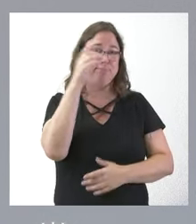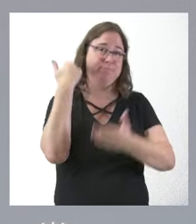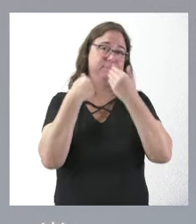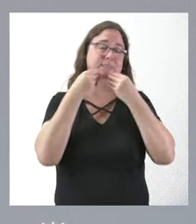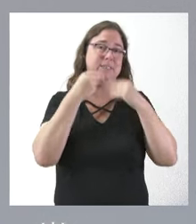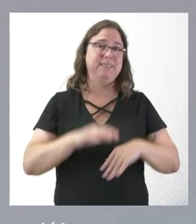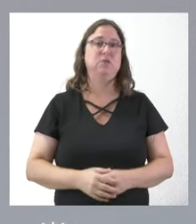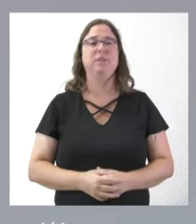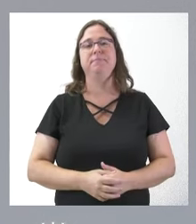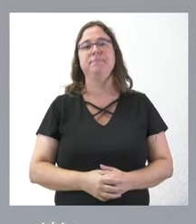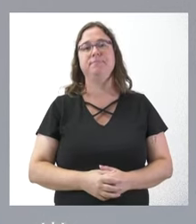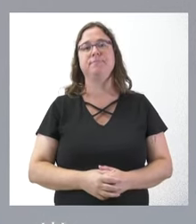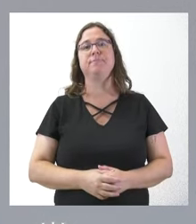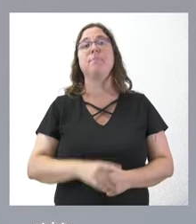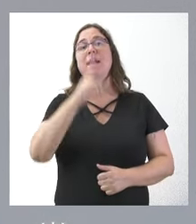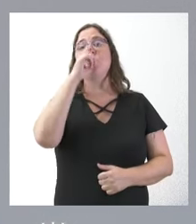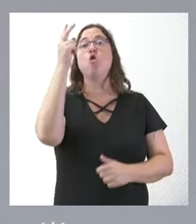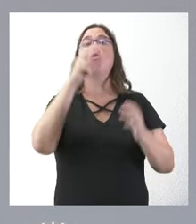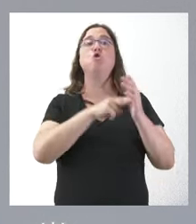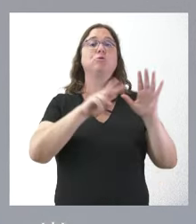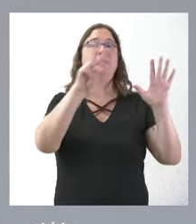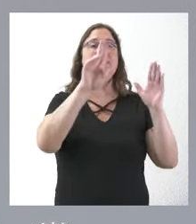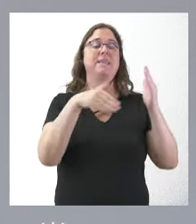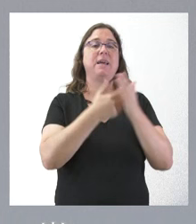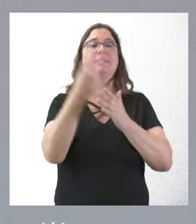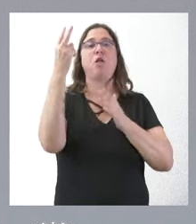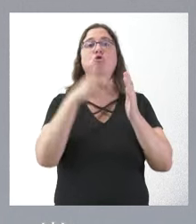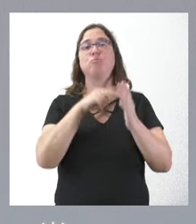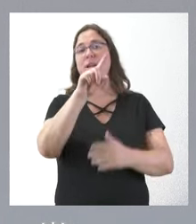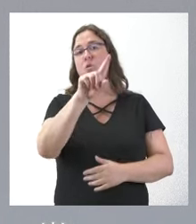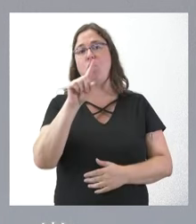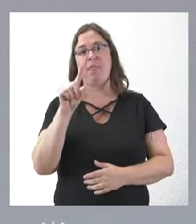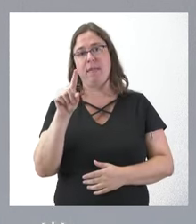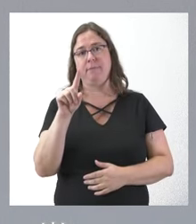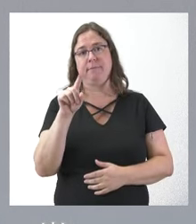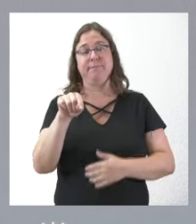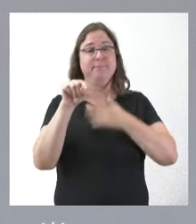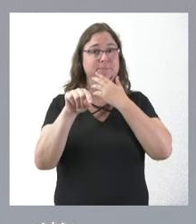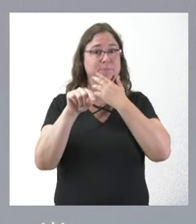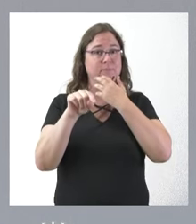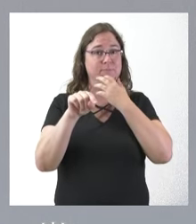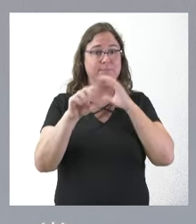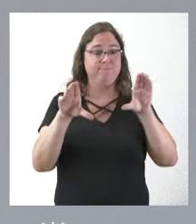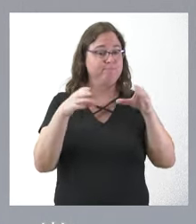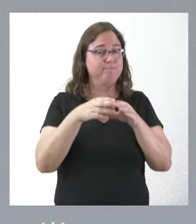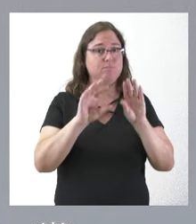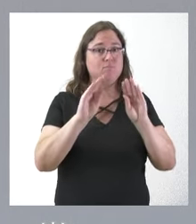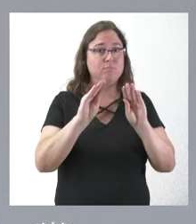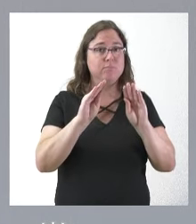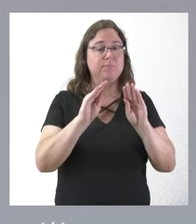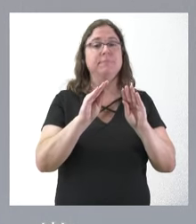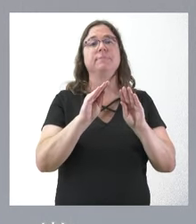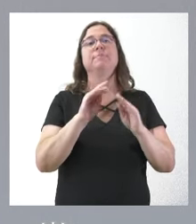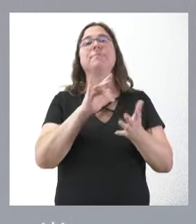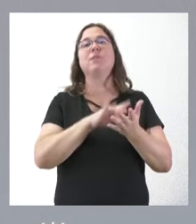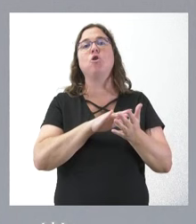del 2007 al 2011, en este complejo en el que nos encontramos,